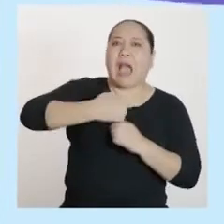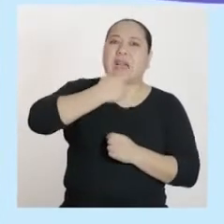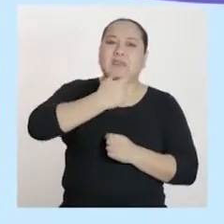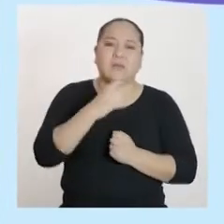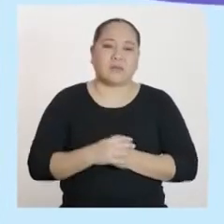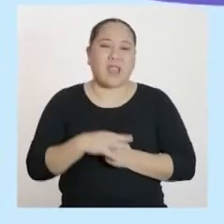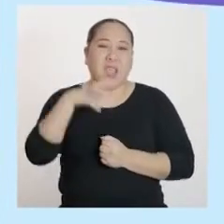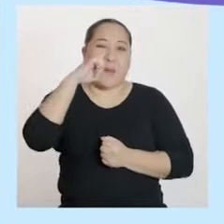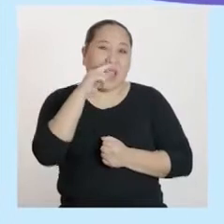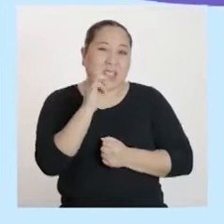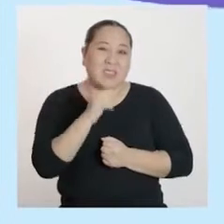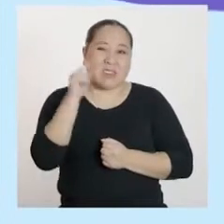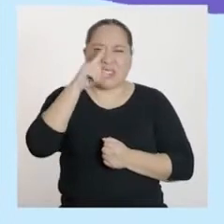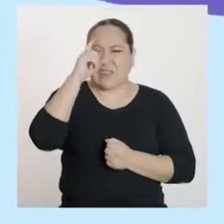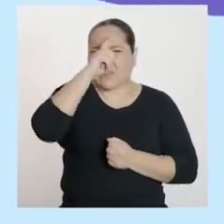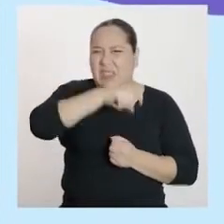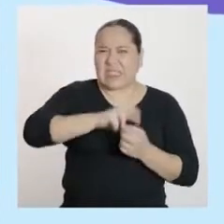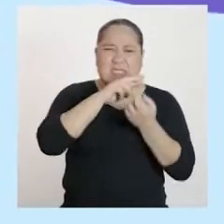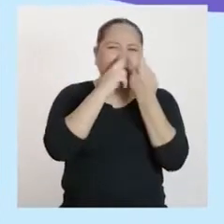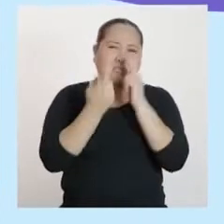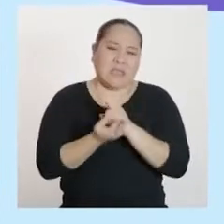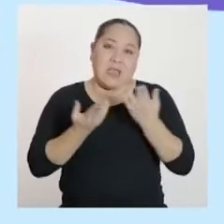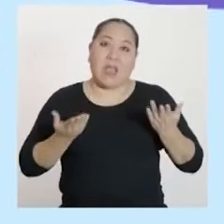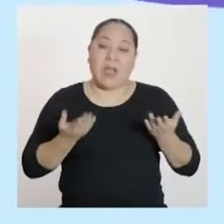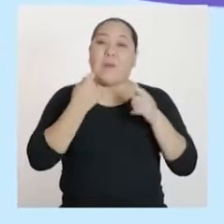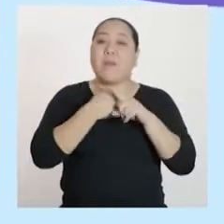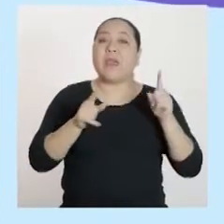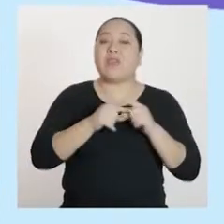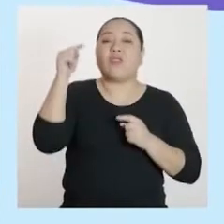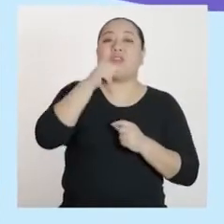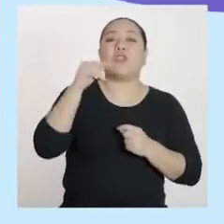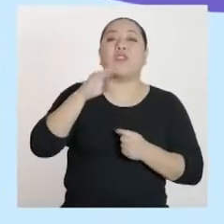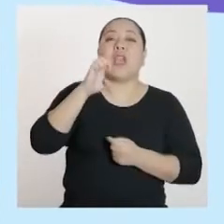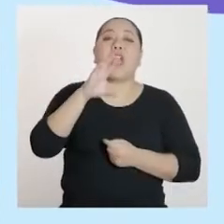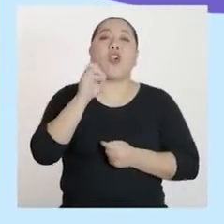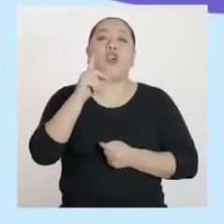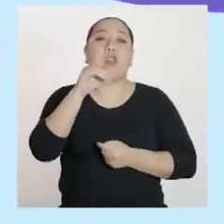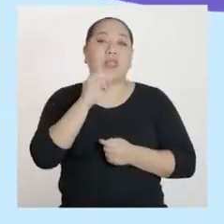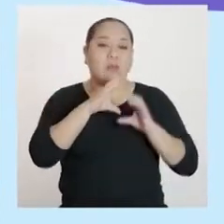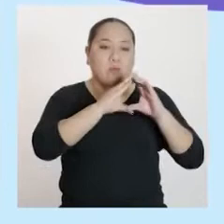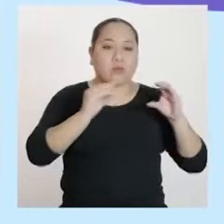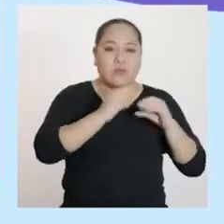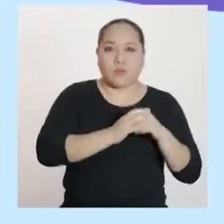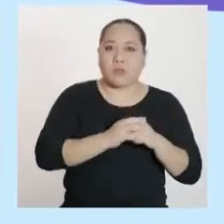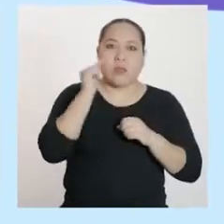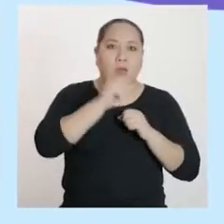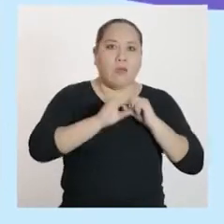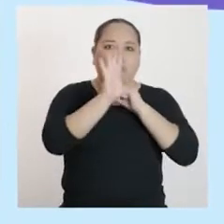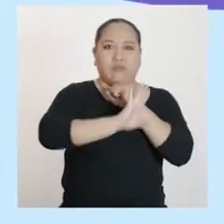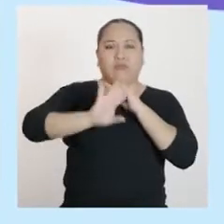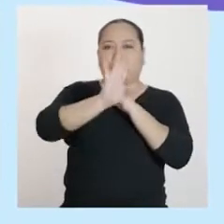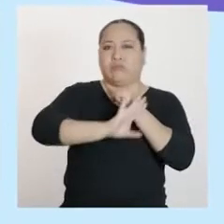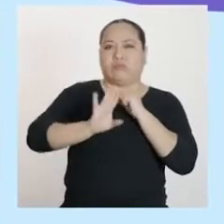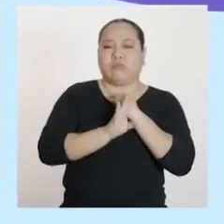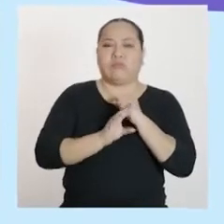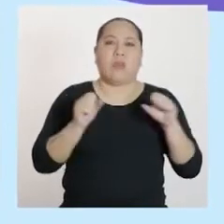Plásticos que son súper difíciles de reciclar. En cambio, en los ecoladrillos sirven de aislante acústico, térmico